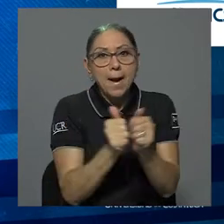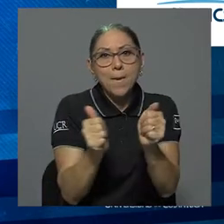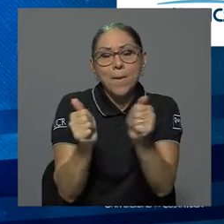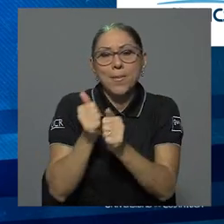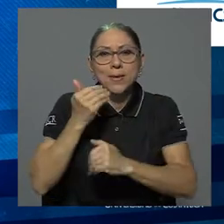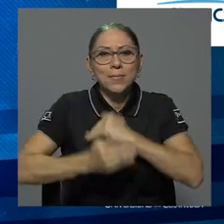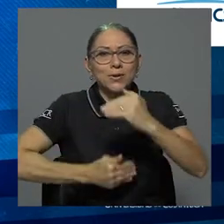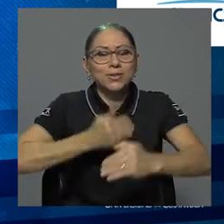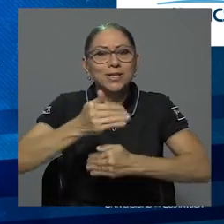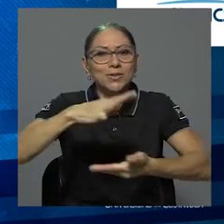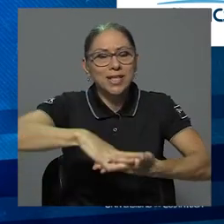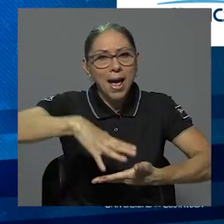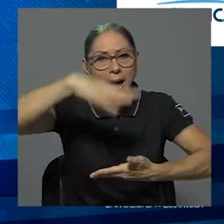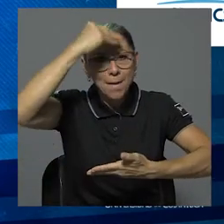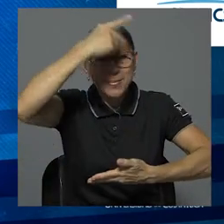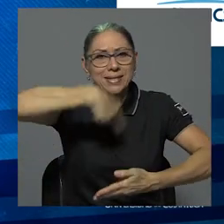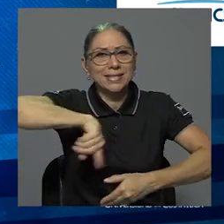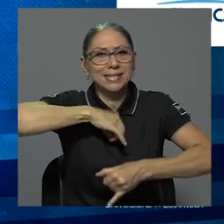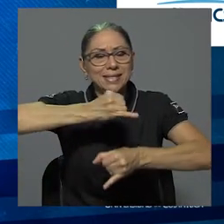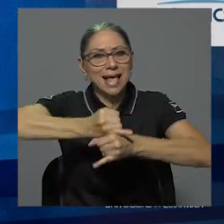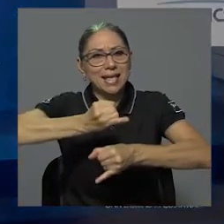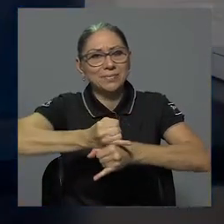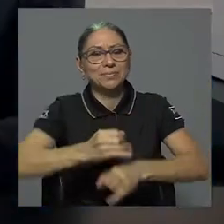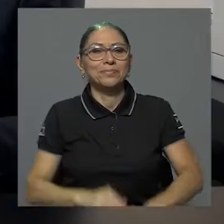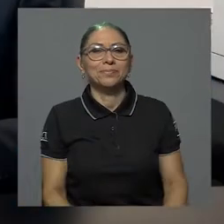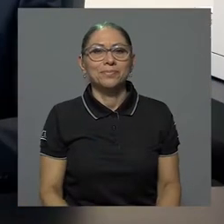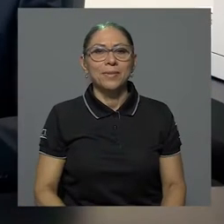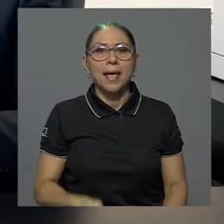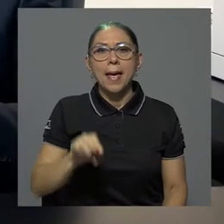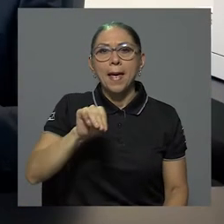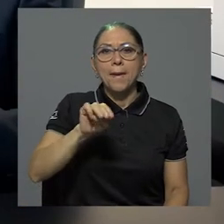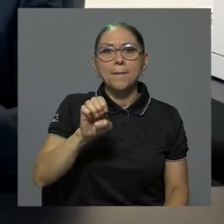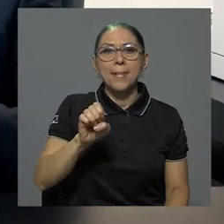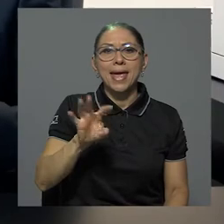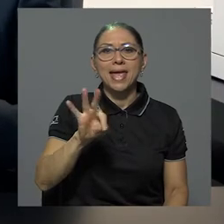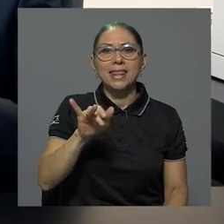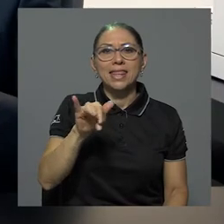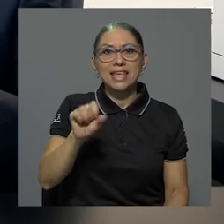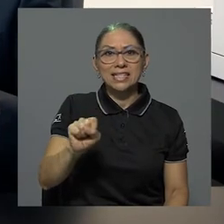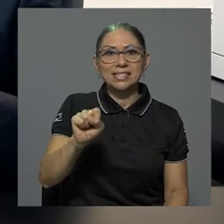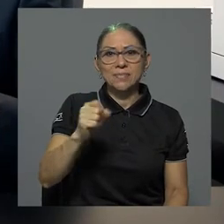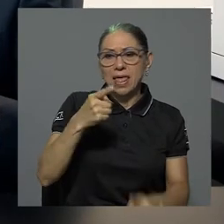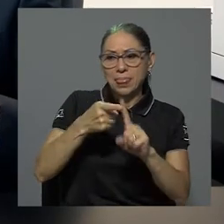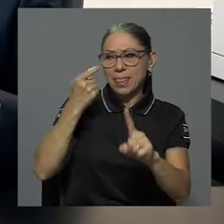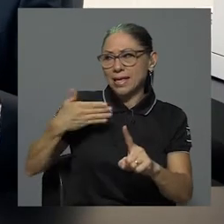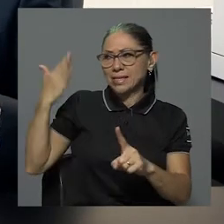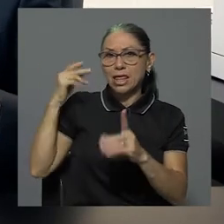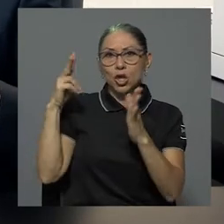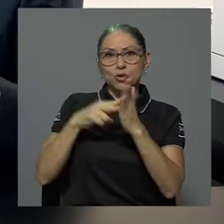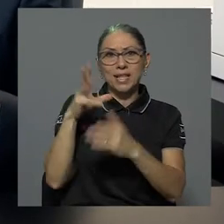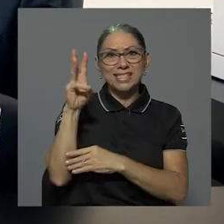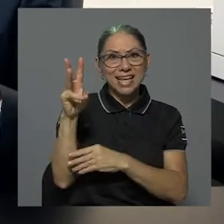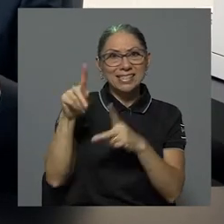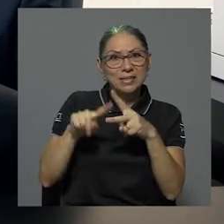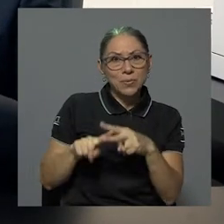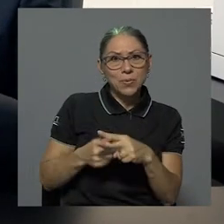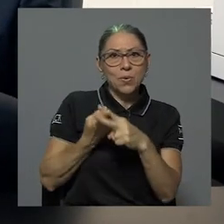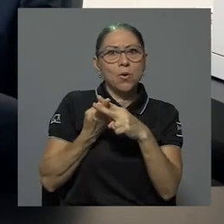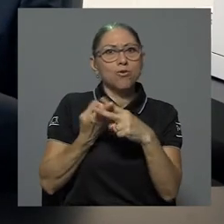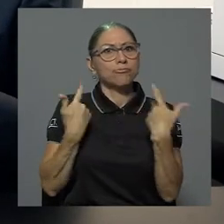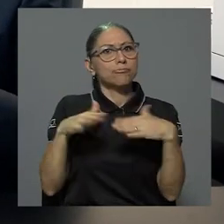aprendizaje de nuestra institución. METIC desde su creación en el 2006 ha ejercido un claro